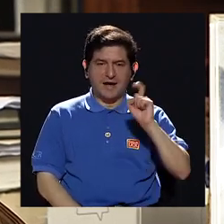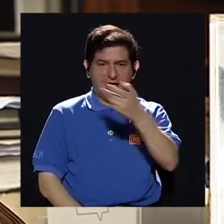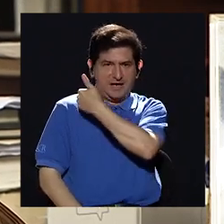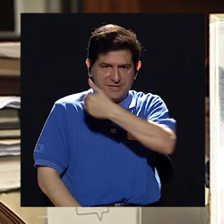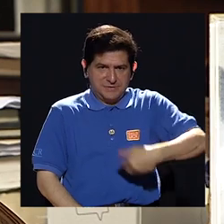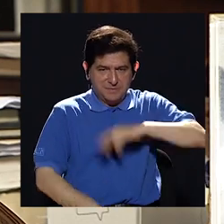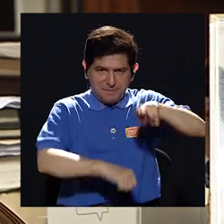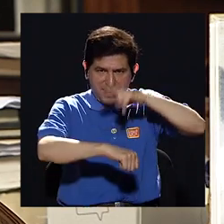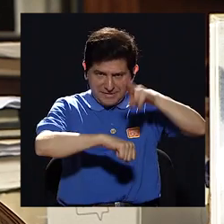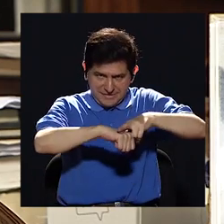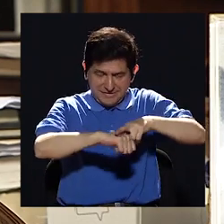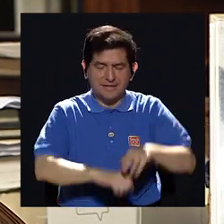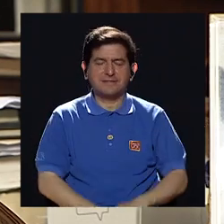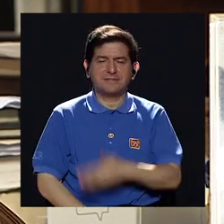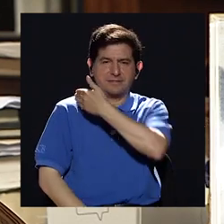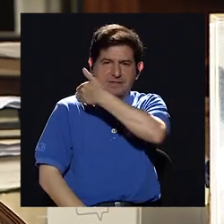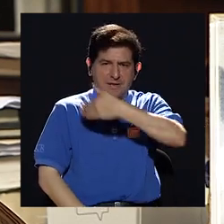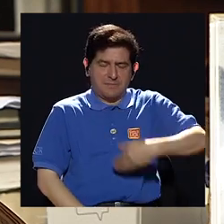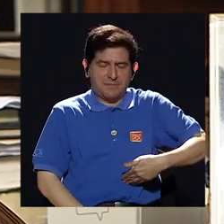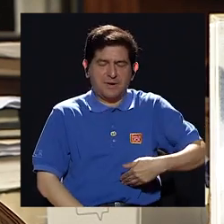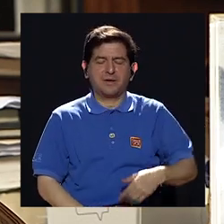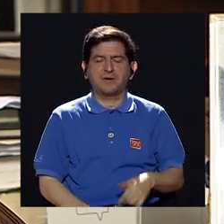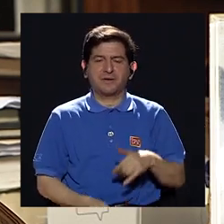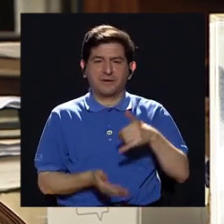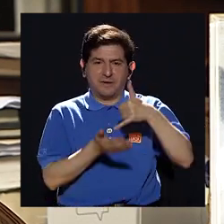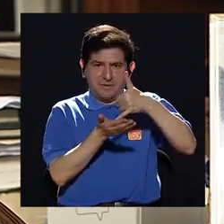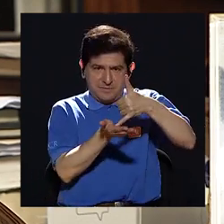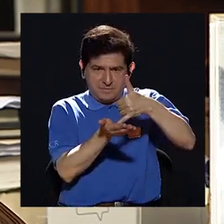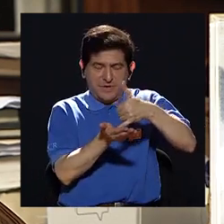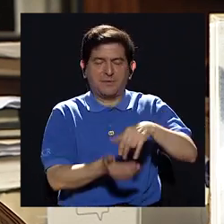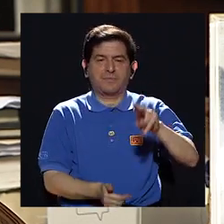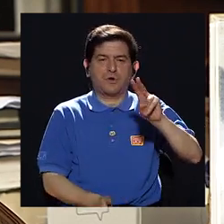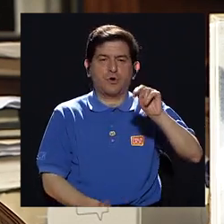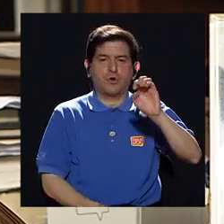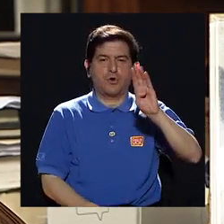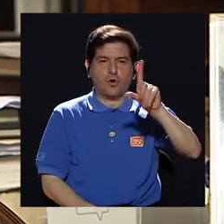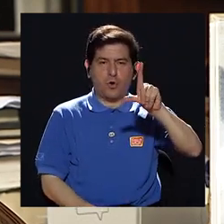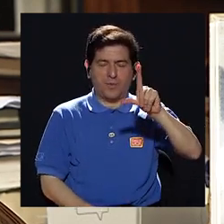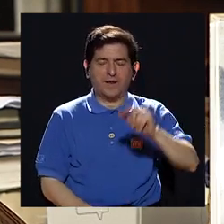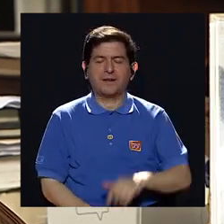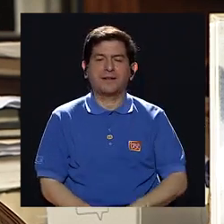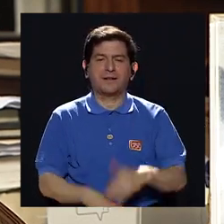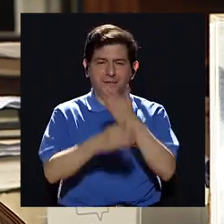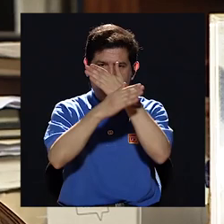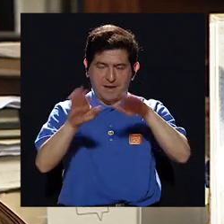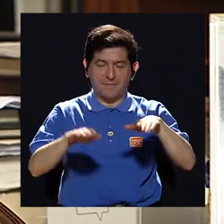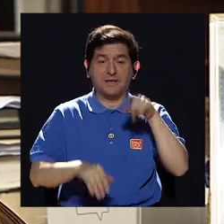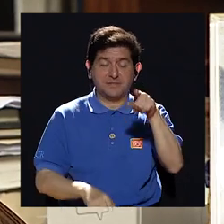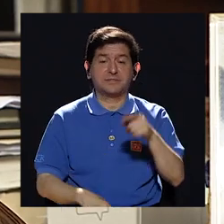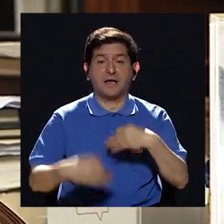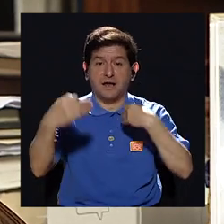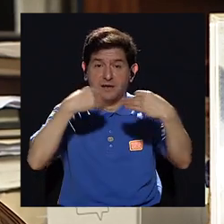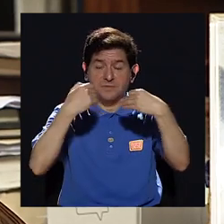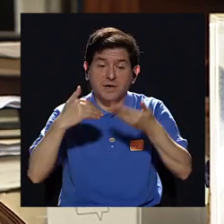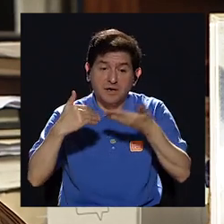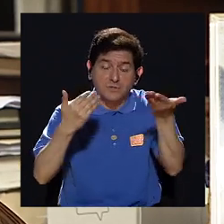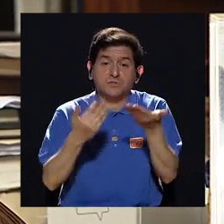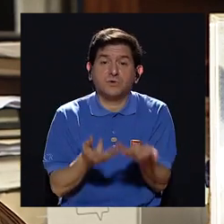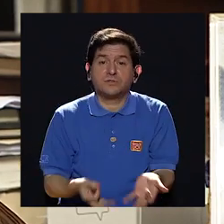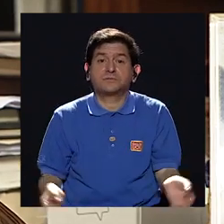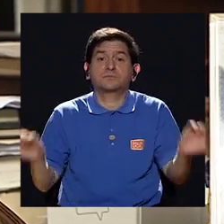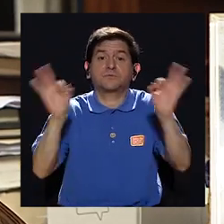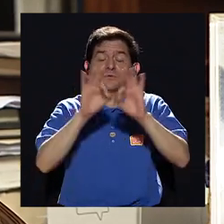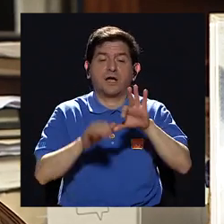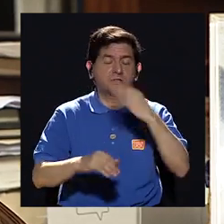república y por supuesto premio nobel de la paz hoy hemos conversado con don Oscar y nos ha hecho un recuento de cosas muy interesantes